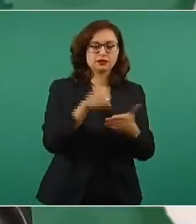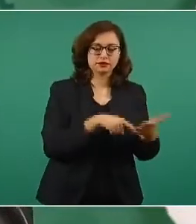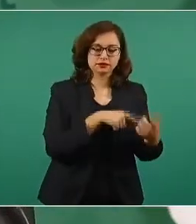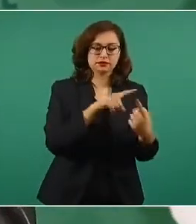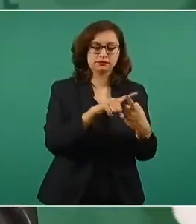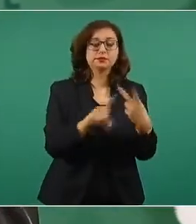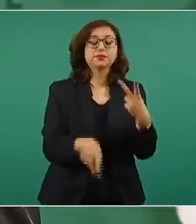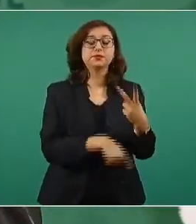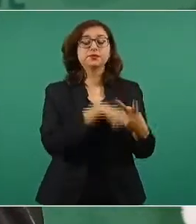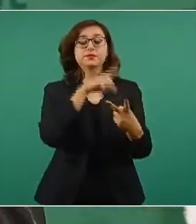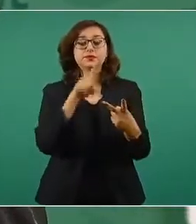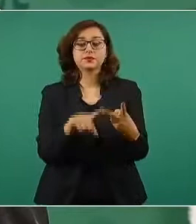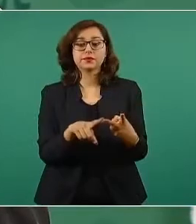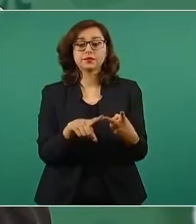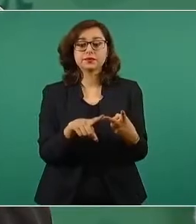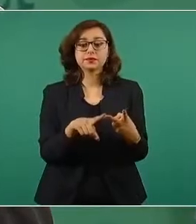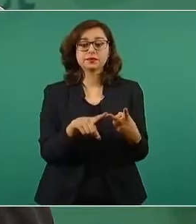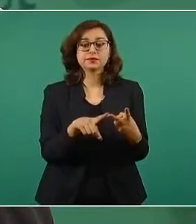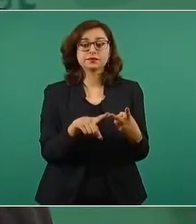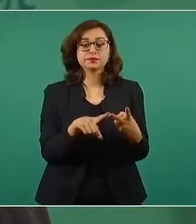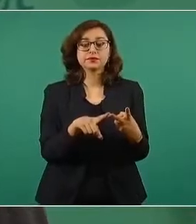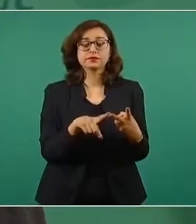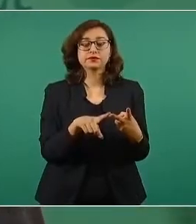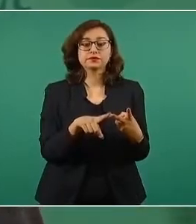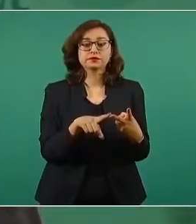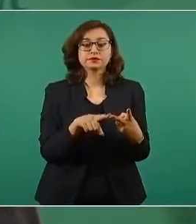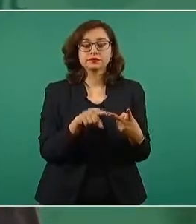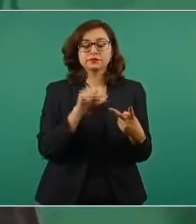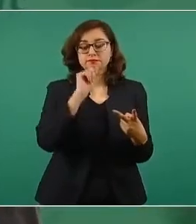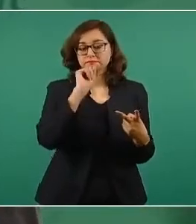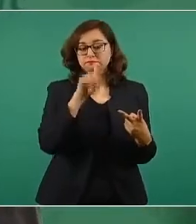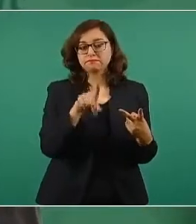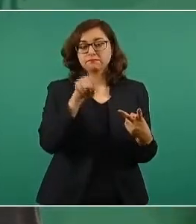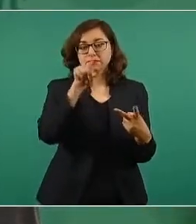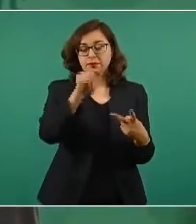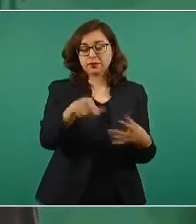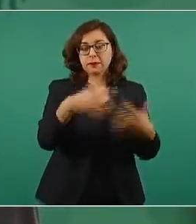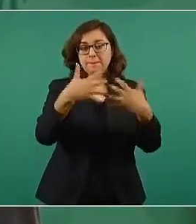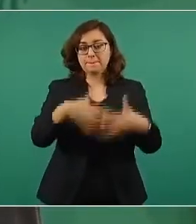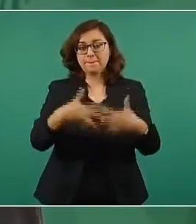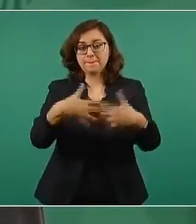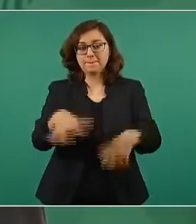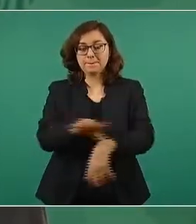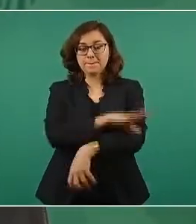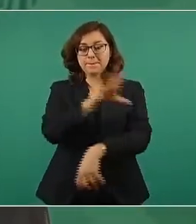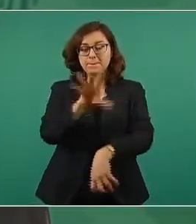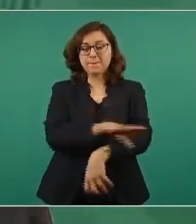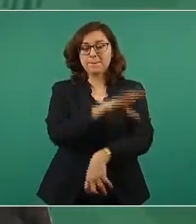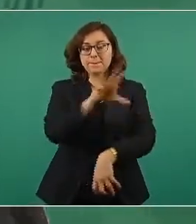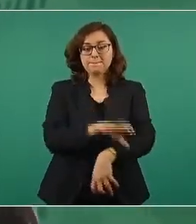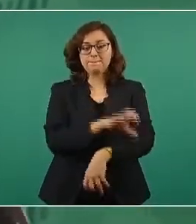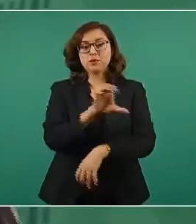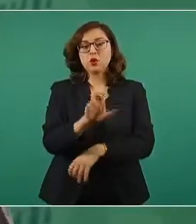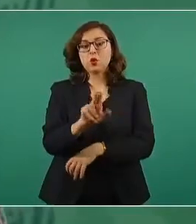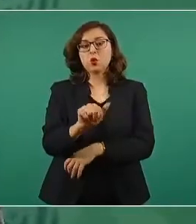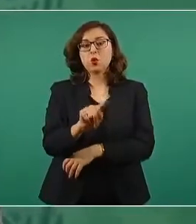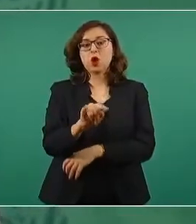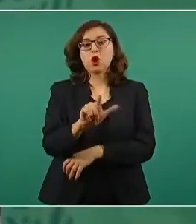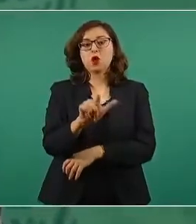en la termoeléctrica de Cuautla, que también,